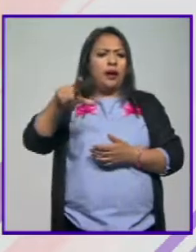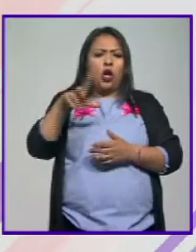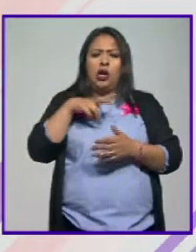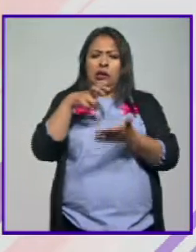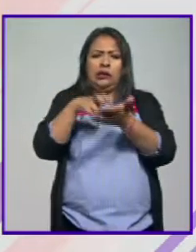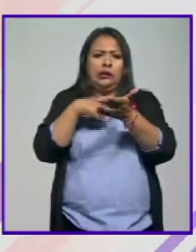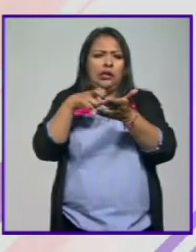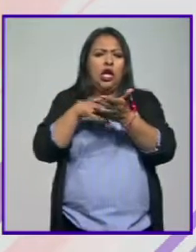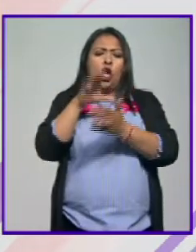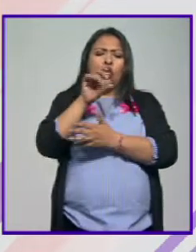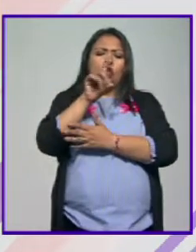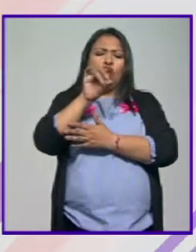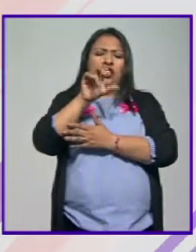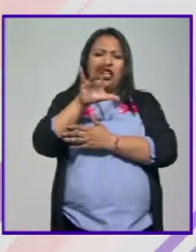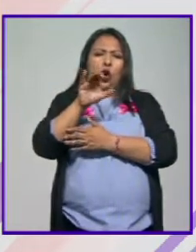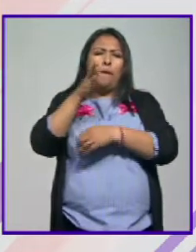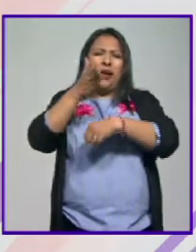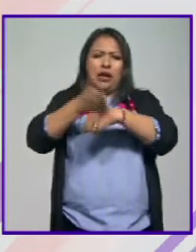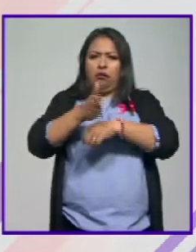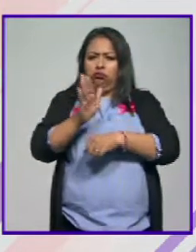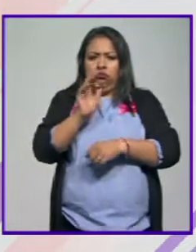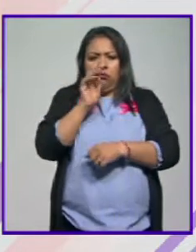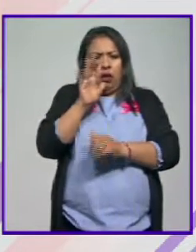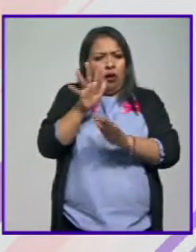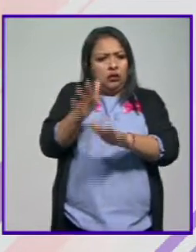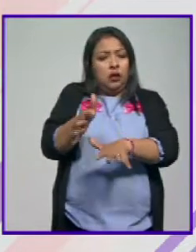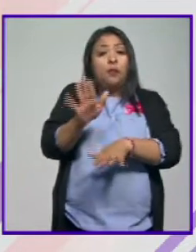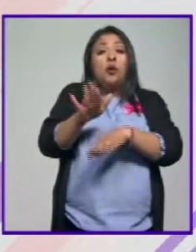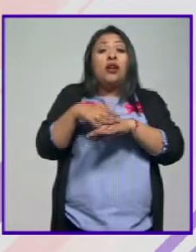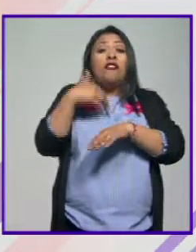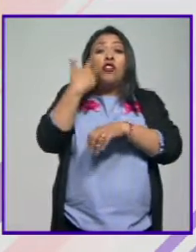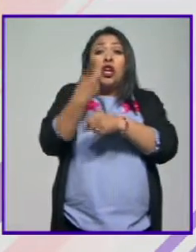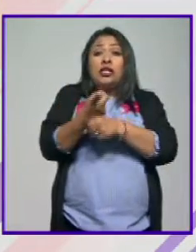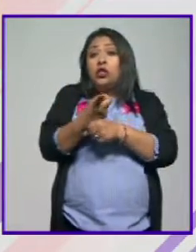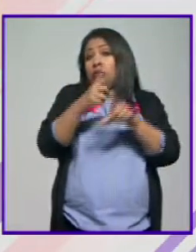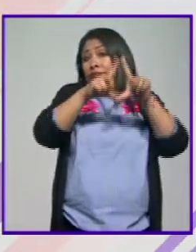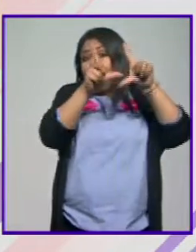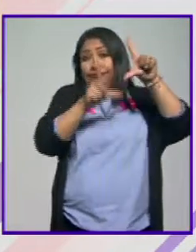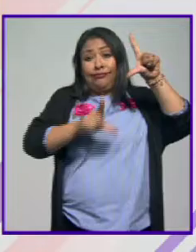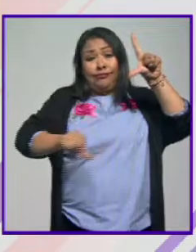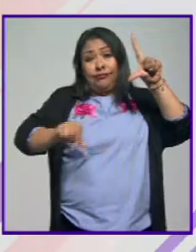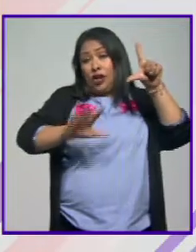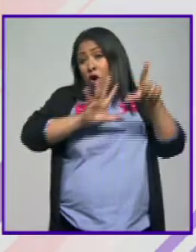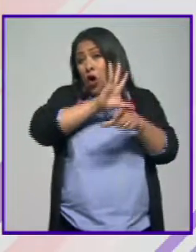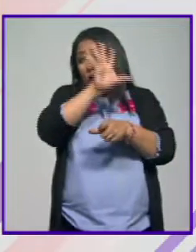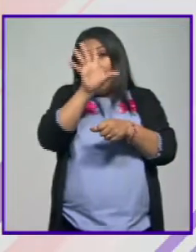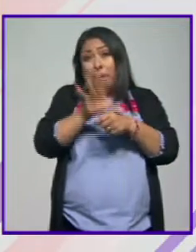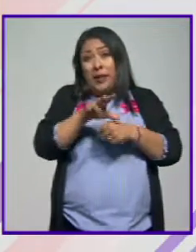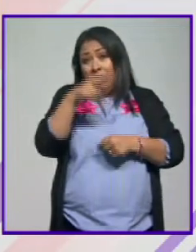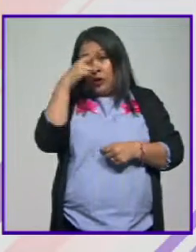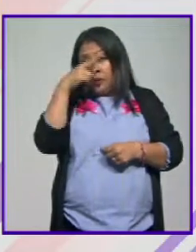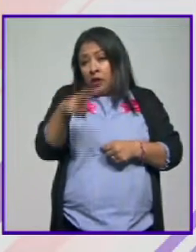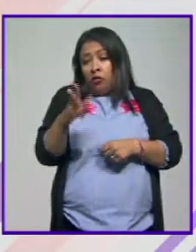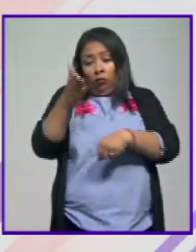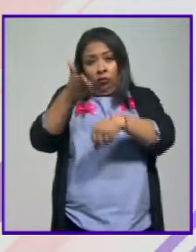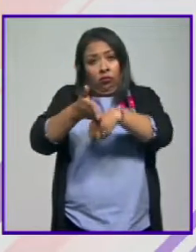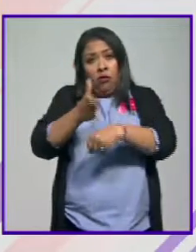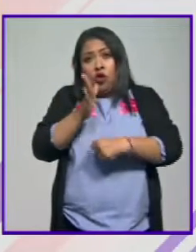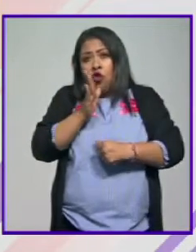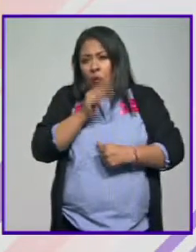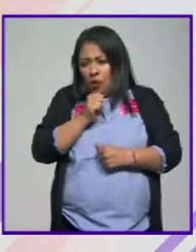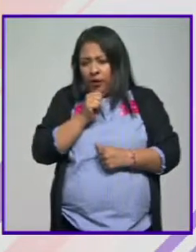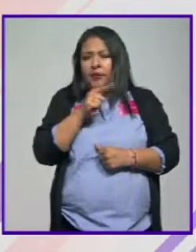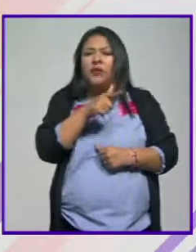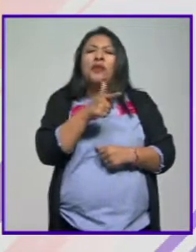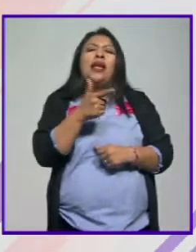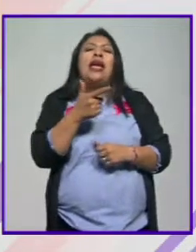modificado el Código Penal porque además la causal violación es a nivel nacional. Entonces, no se penaliza. Lo que